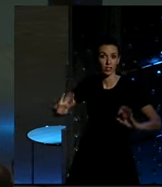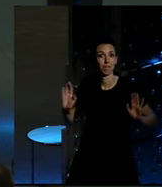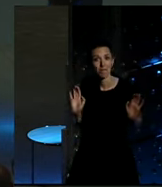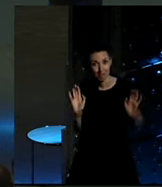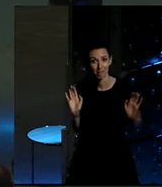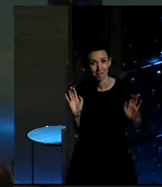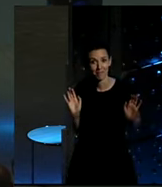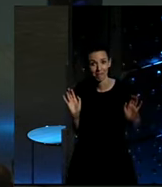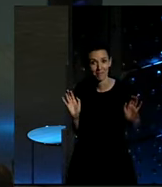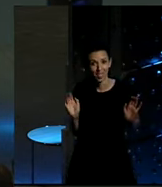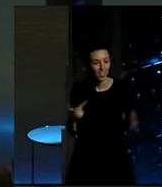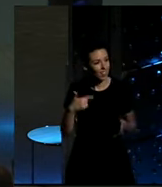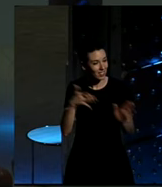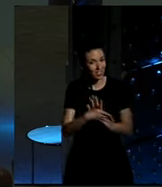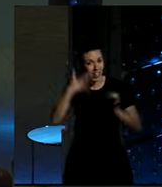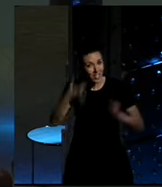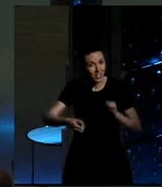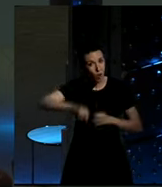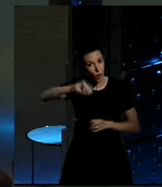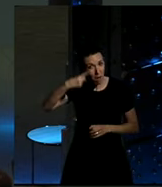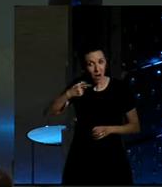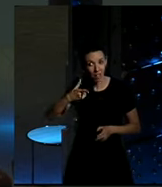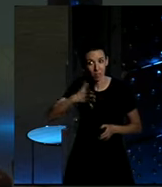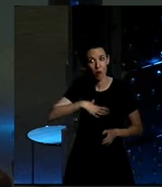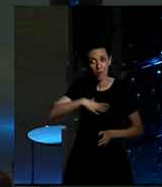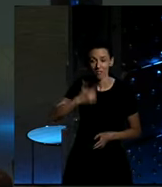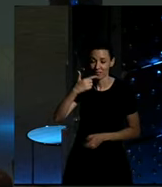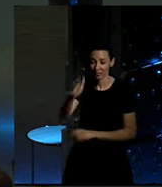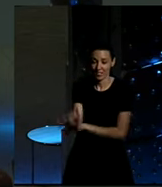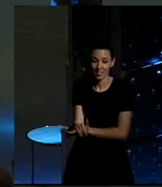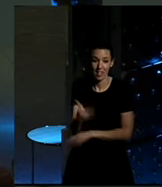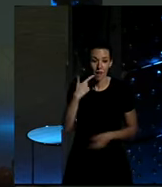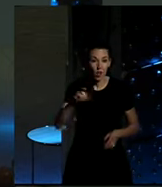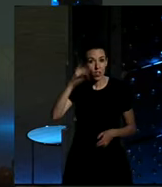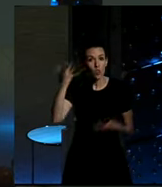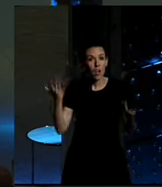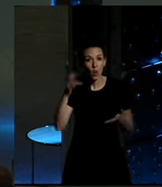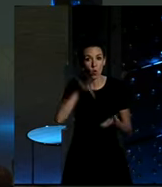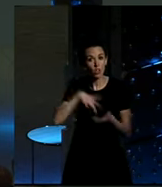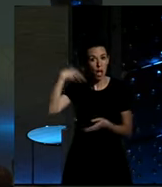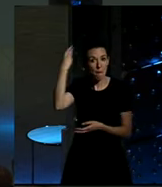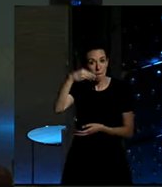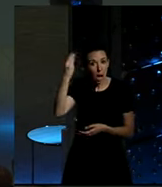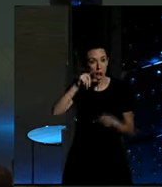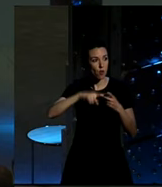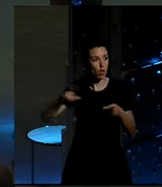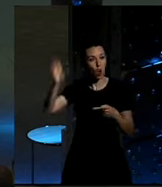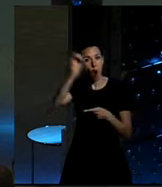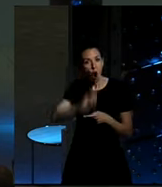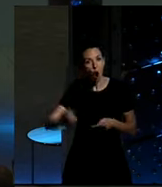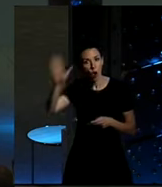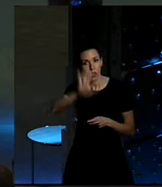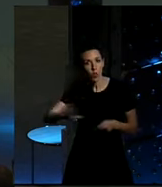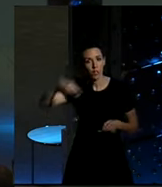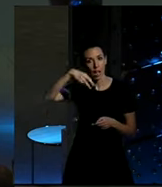Es decir, La ruta la más segura posible, sí, por favor. Sí. Tened mucho cuidado. Entonces la idea va a ser bajar por Marruecos, la costa occidental, Mauritania,